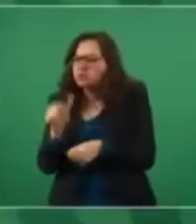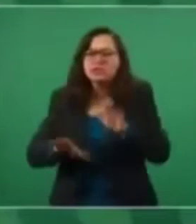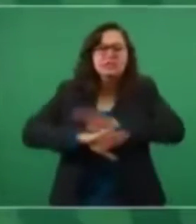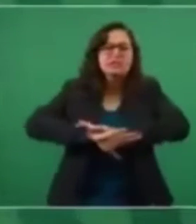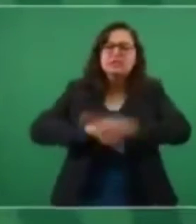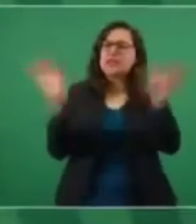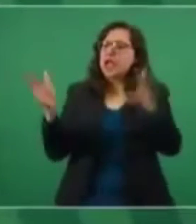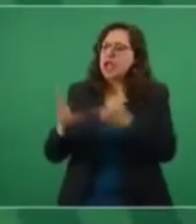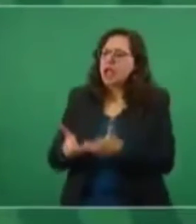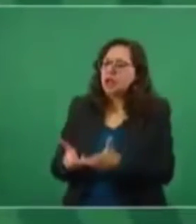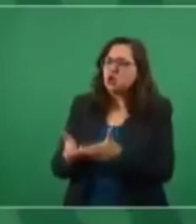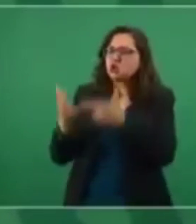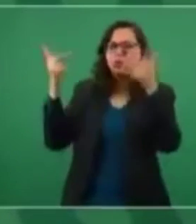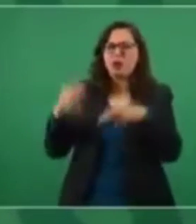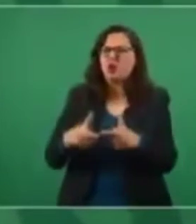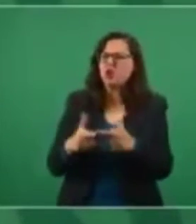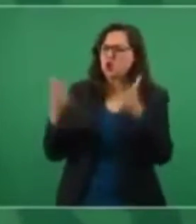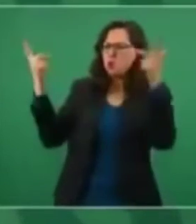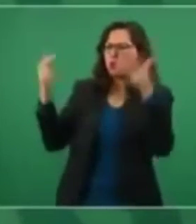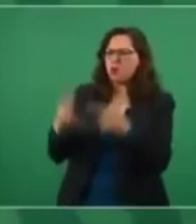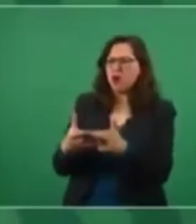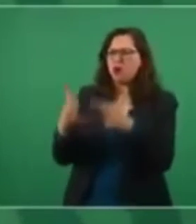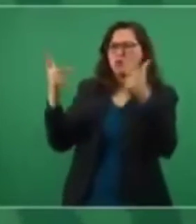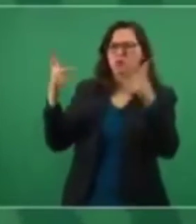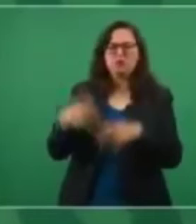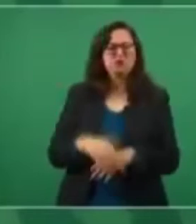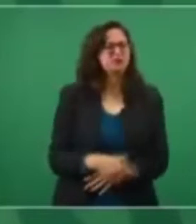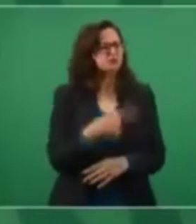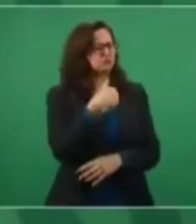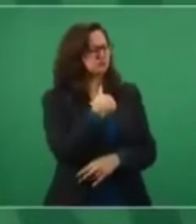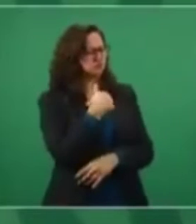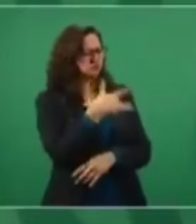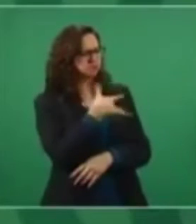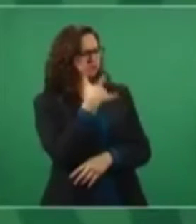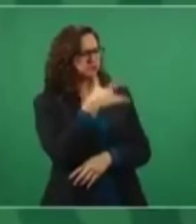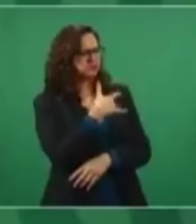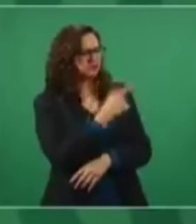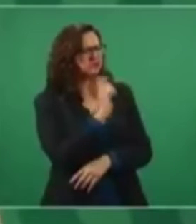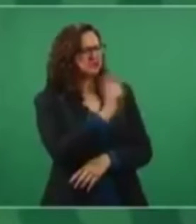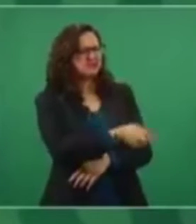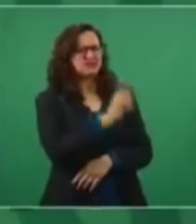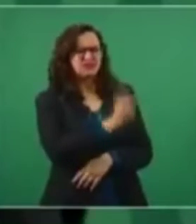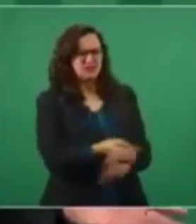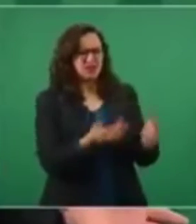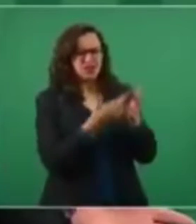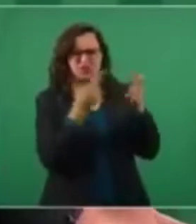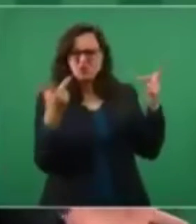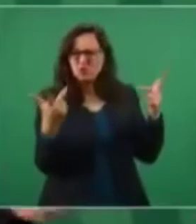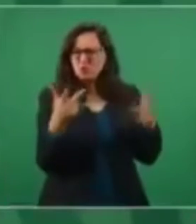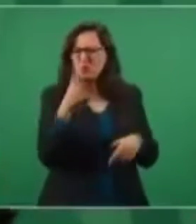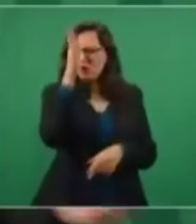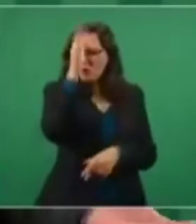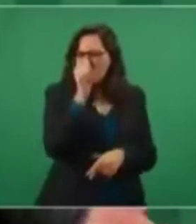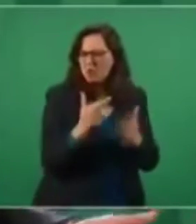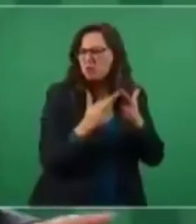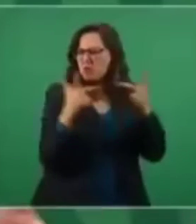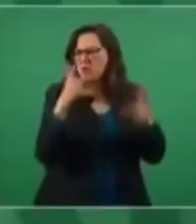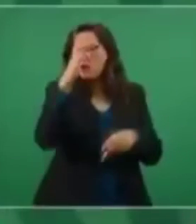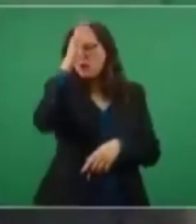me enteré de lo que era eso hace cinco días, porque mi esposa